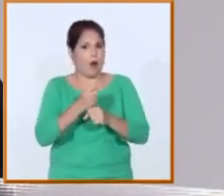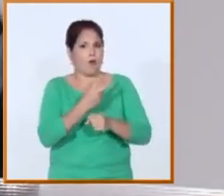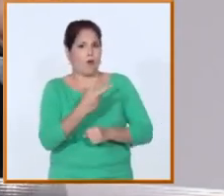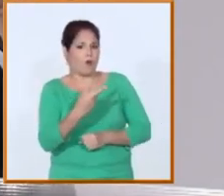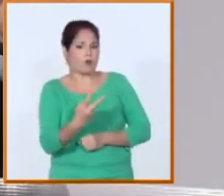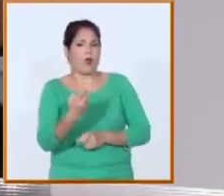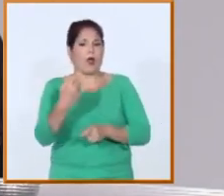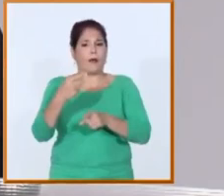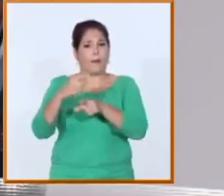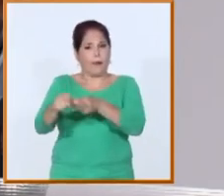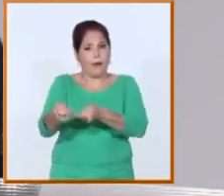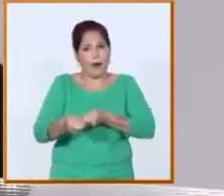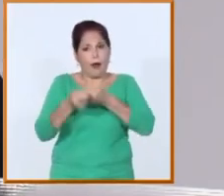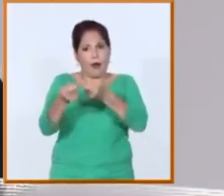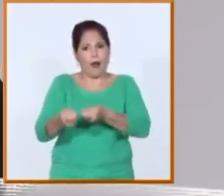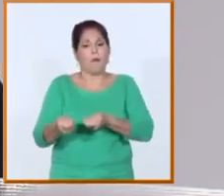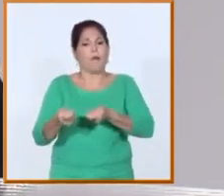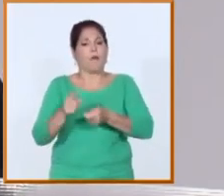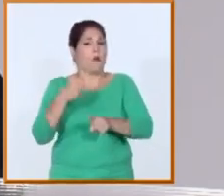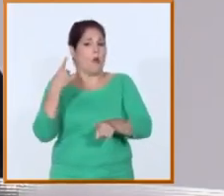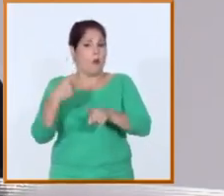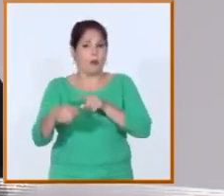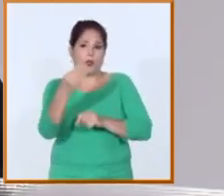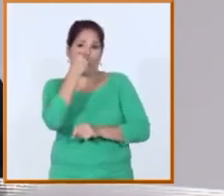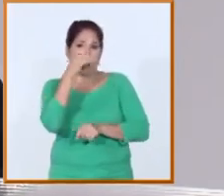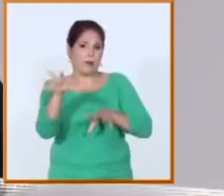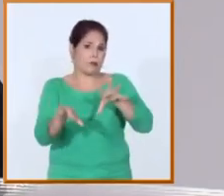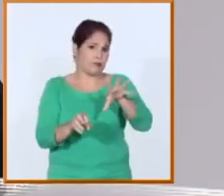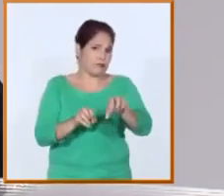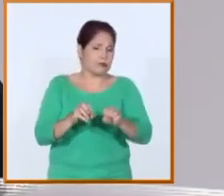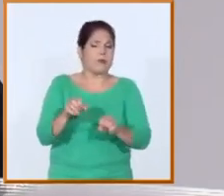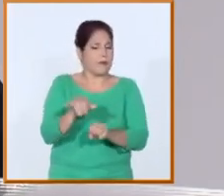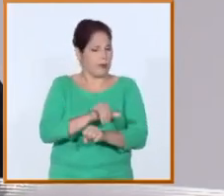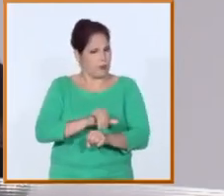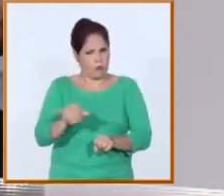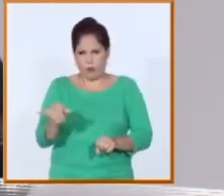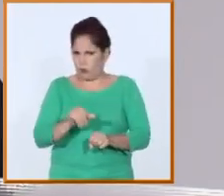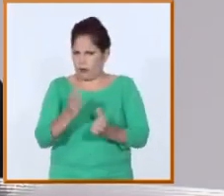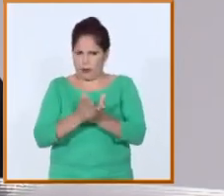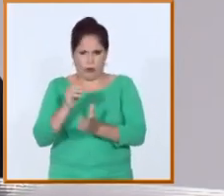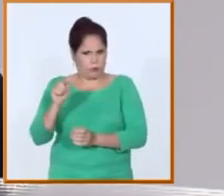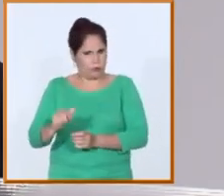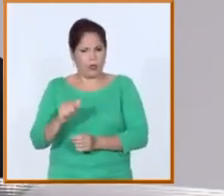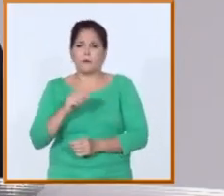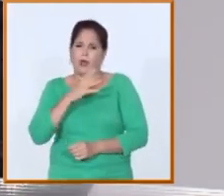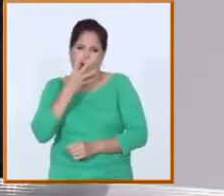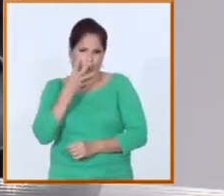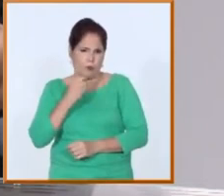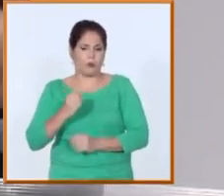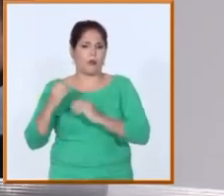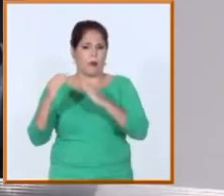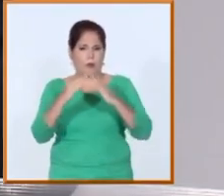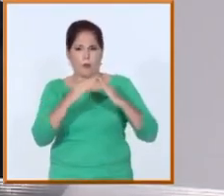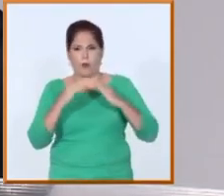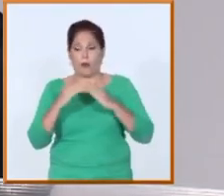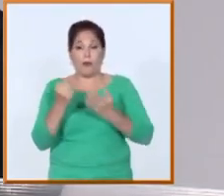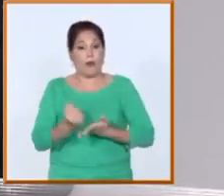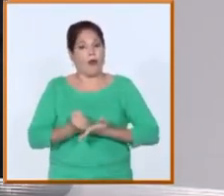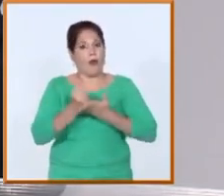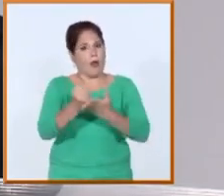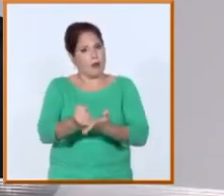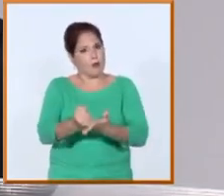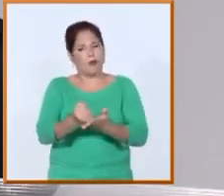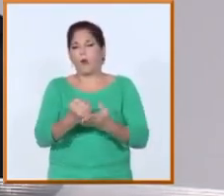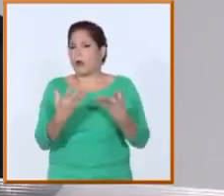este periodo vacacional y realmente eso siempre tiene muy buena acogida en las comunidades y también tributa mucho muy